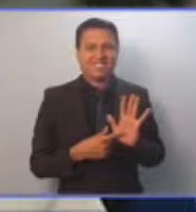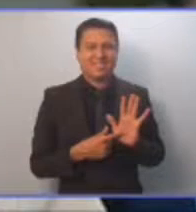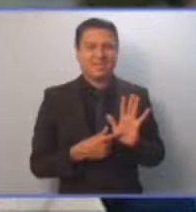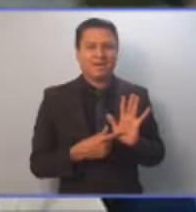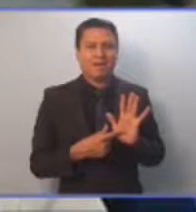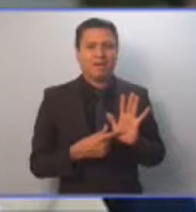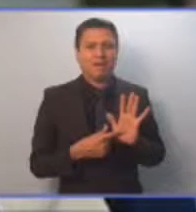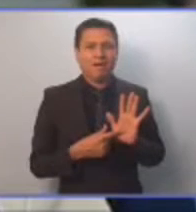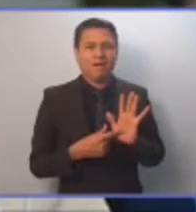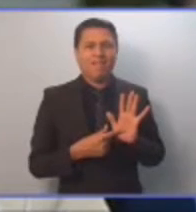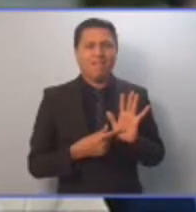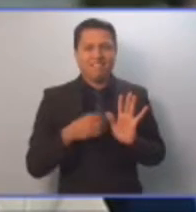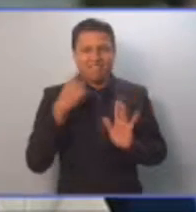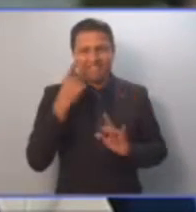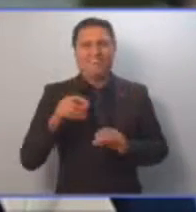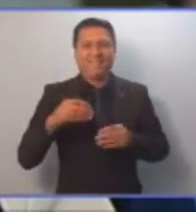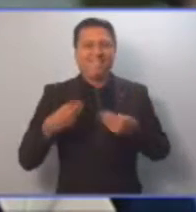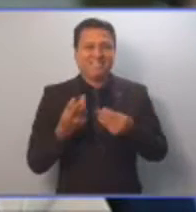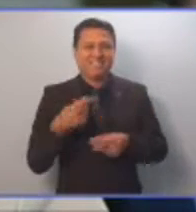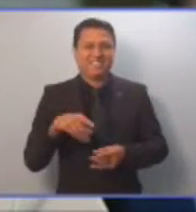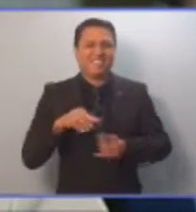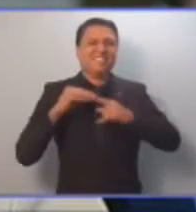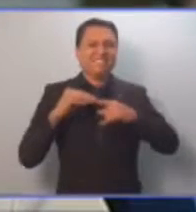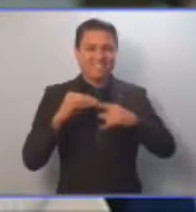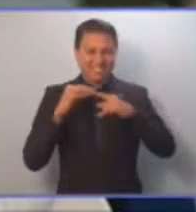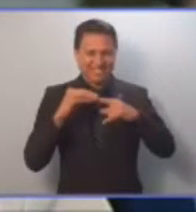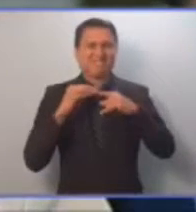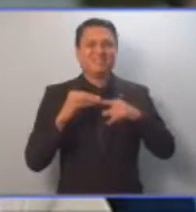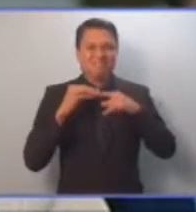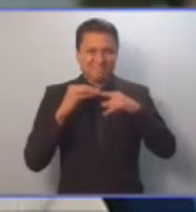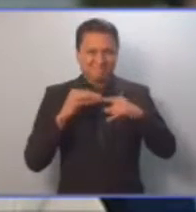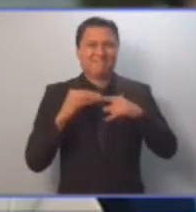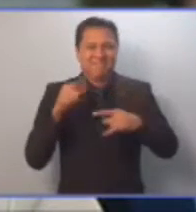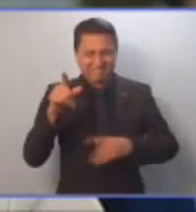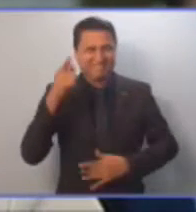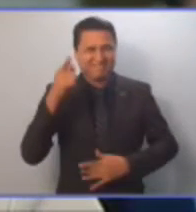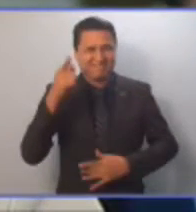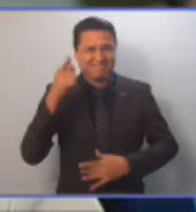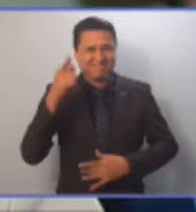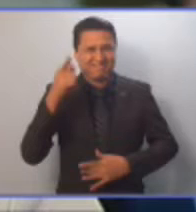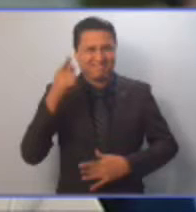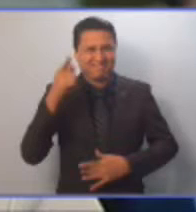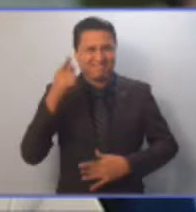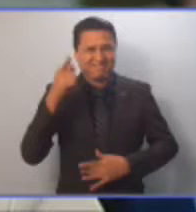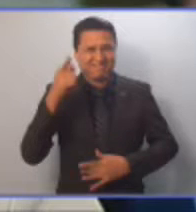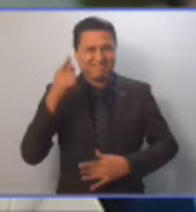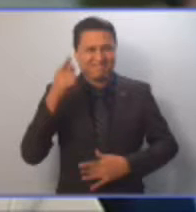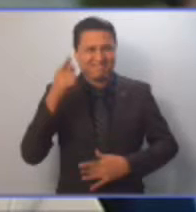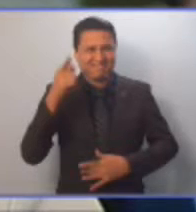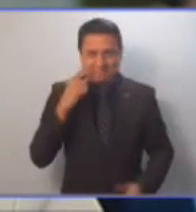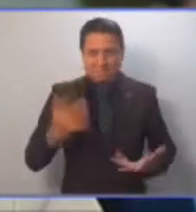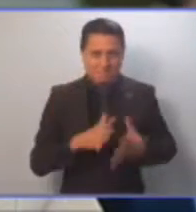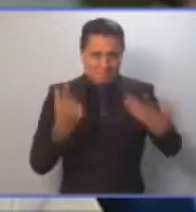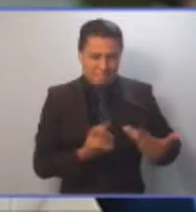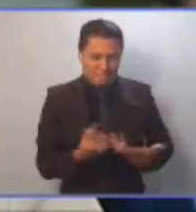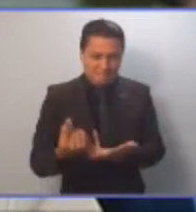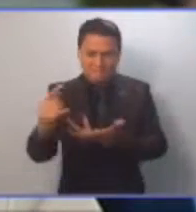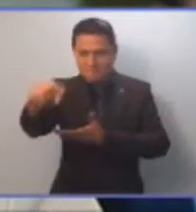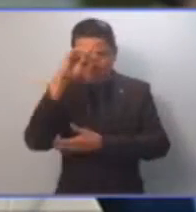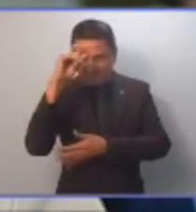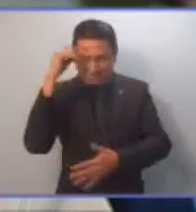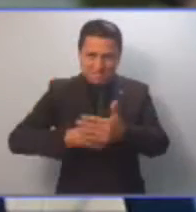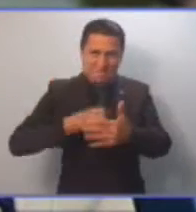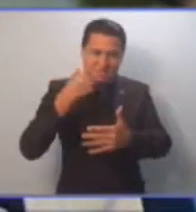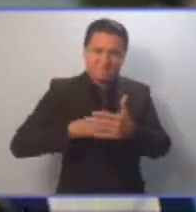FUSATE, a su Junta Directiva, especialmente a su Presidenta Olga Miranda, que ha liderado este gran esfuerzo. Muchas